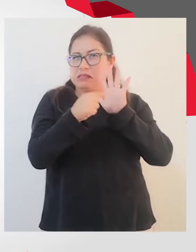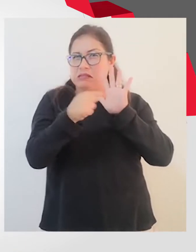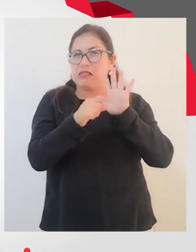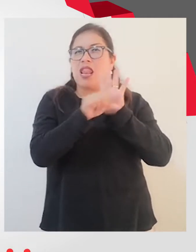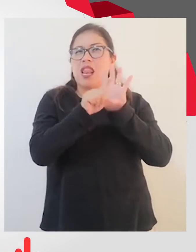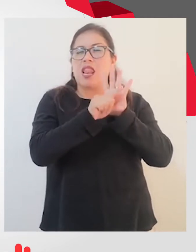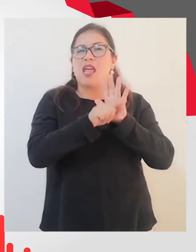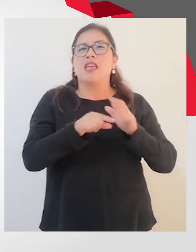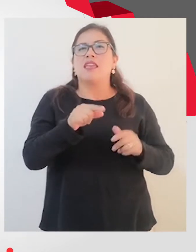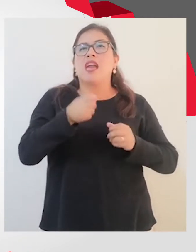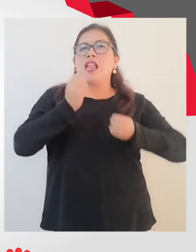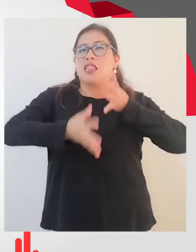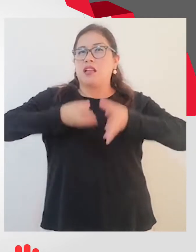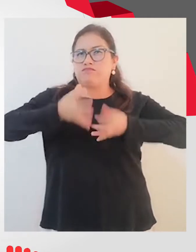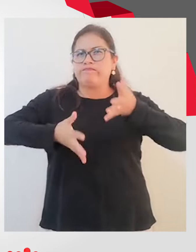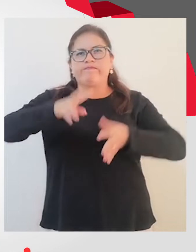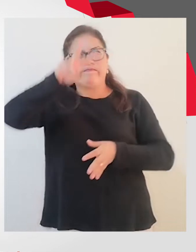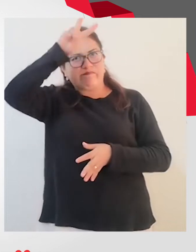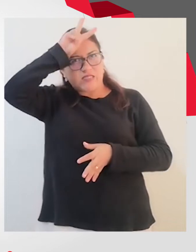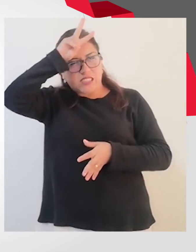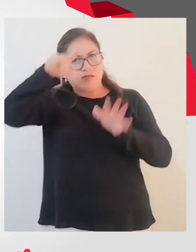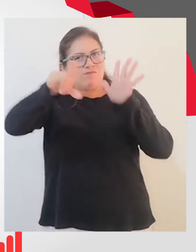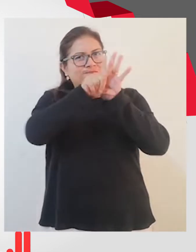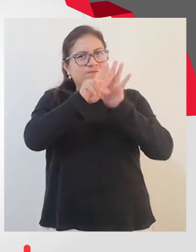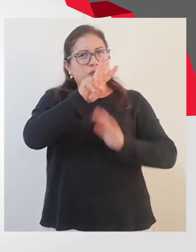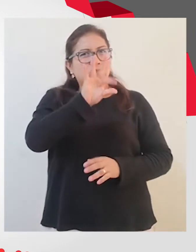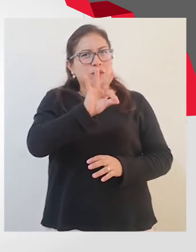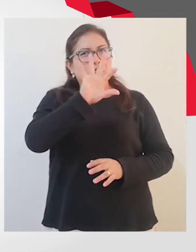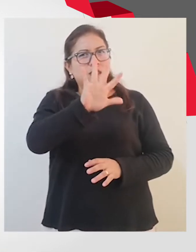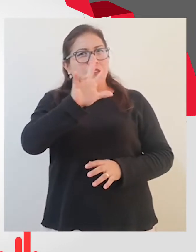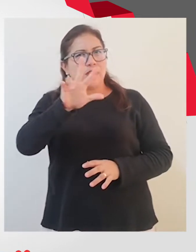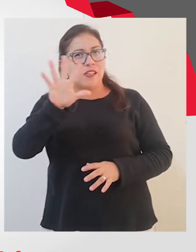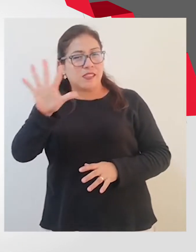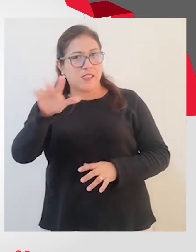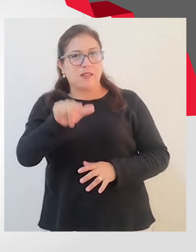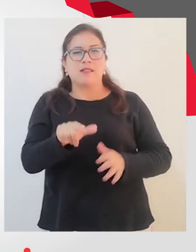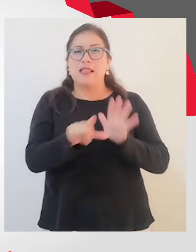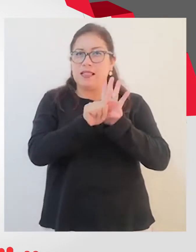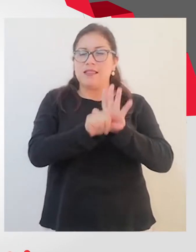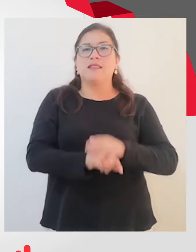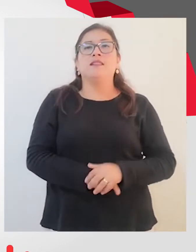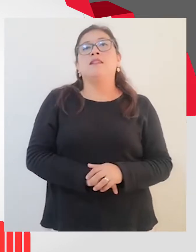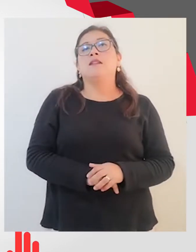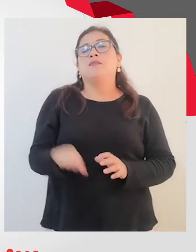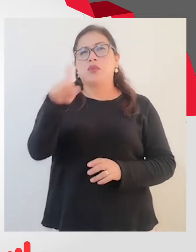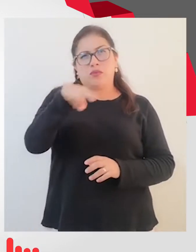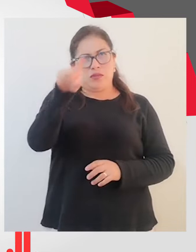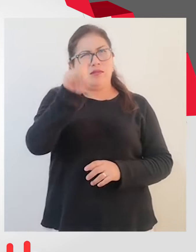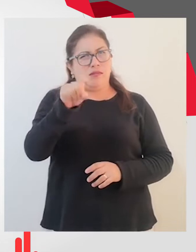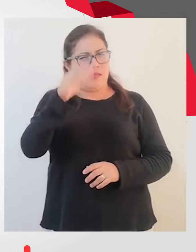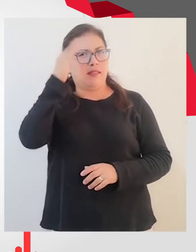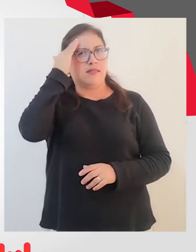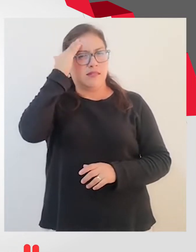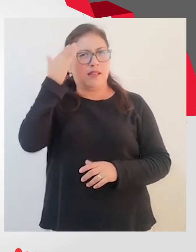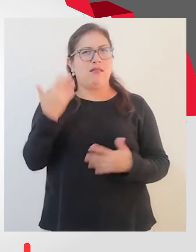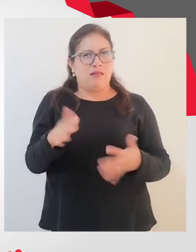el tema de la ley de la lengua de señas peruanas, la 29 535. Tienen que tomar en